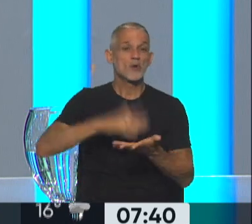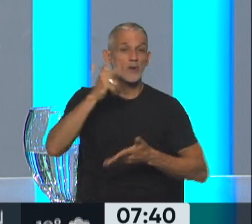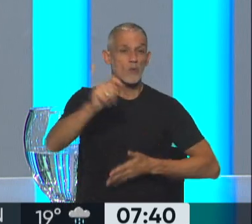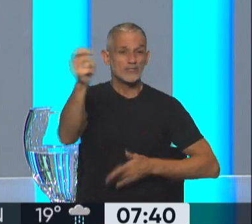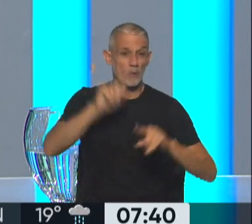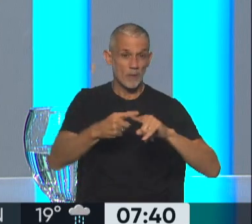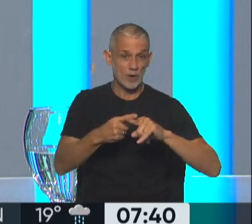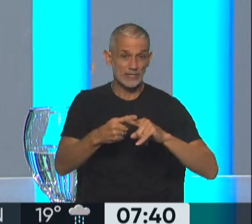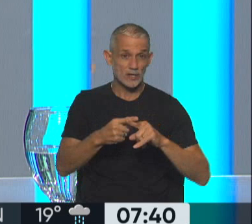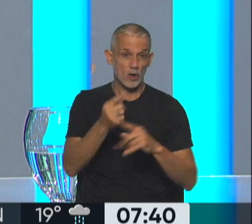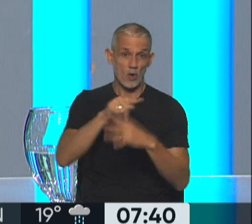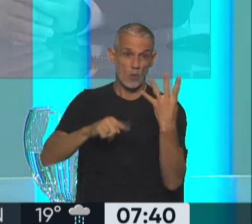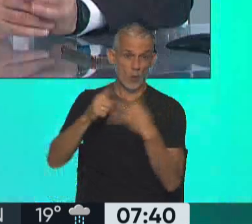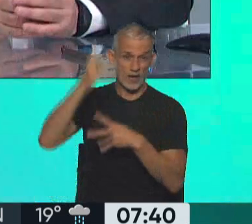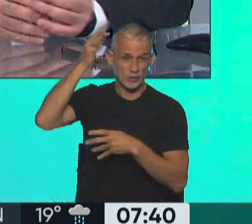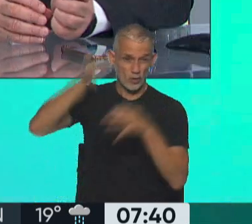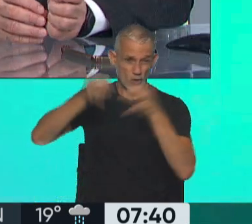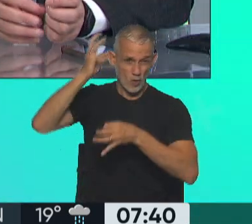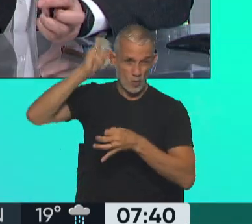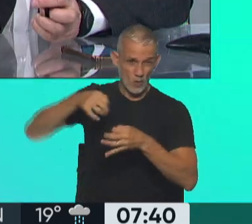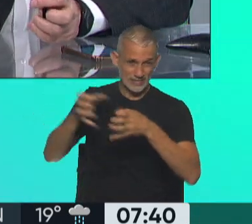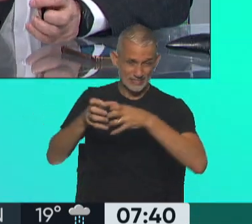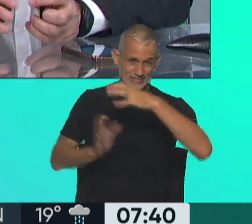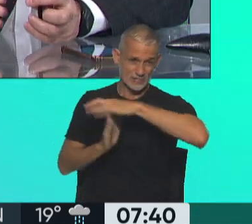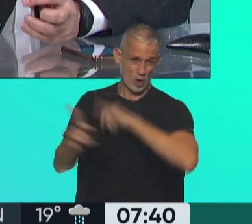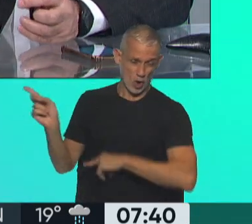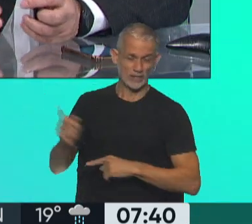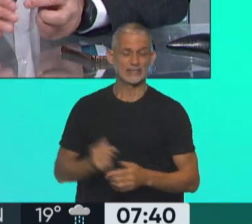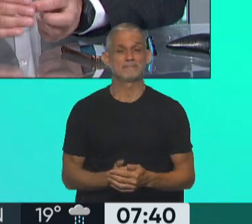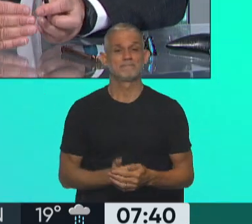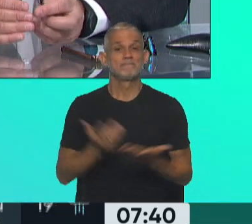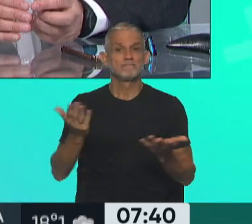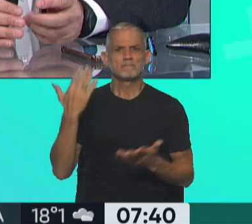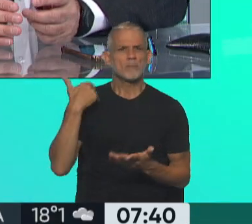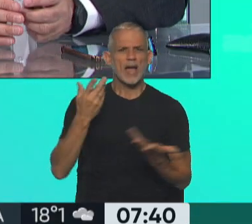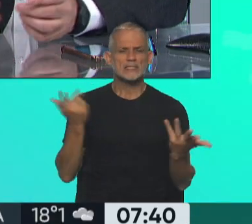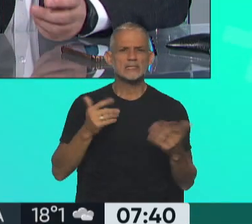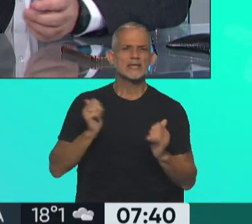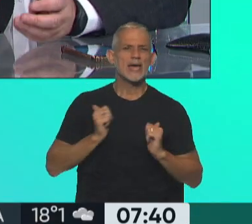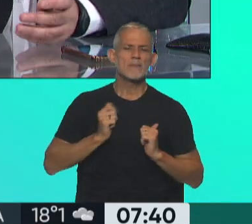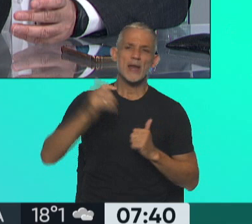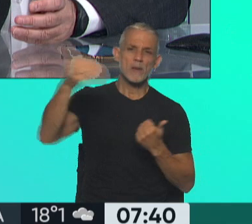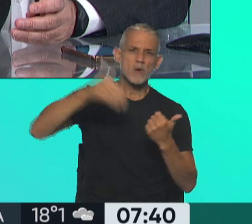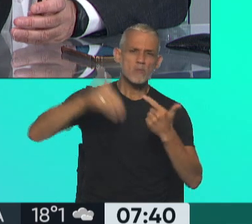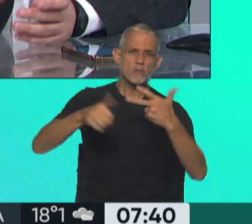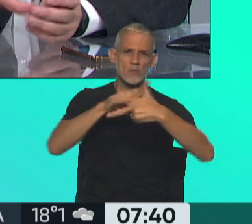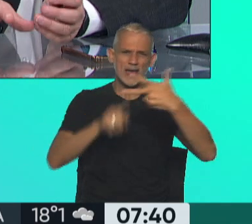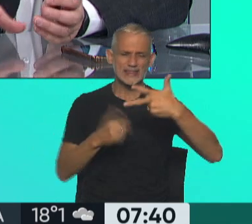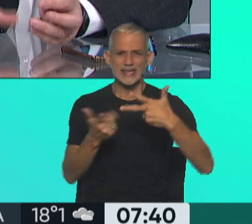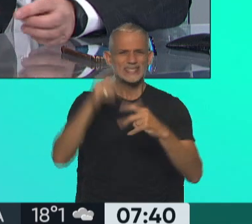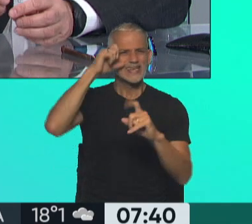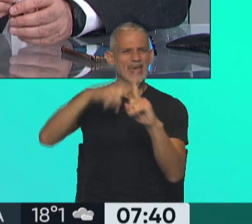juicio político a los cuatro integrantes de la Corte Suprema de Justicia. Lo cierto es que ayer se esperaba la presencia de algunos